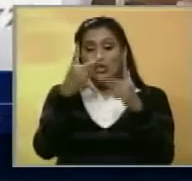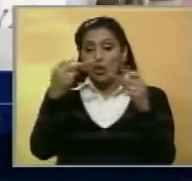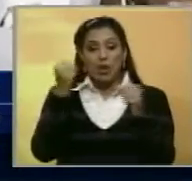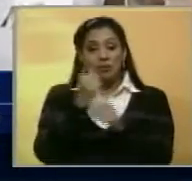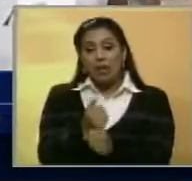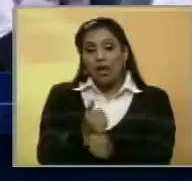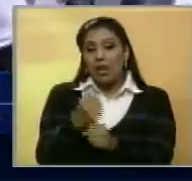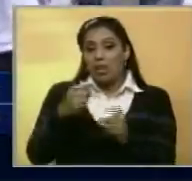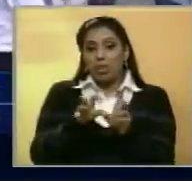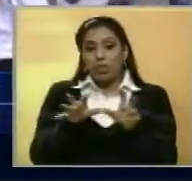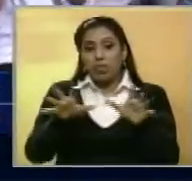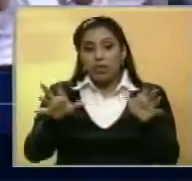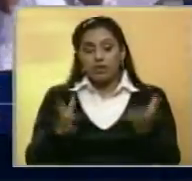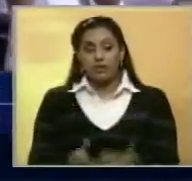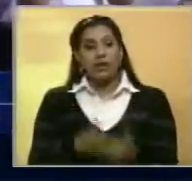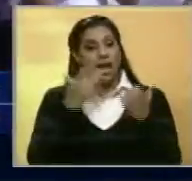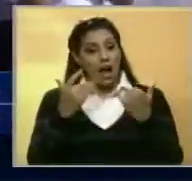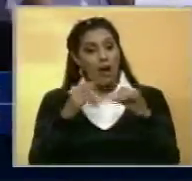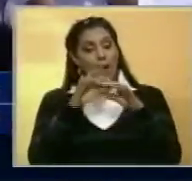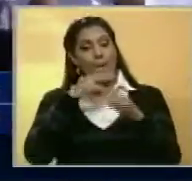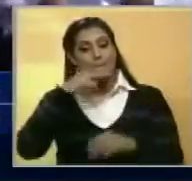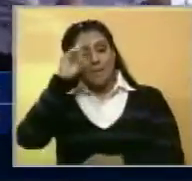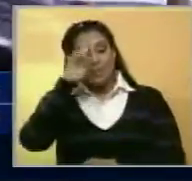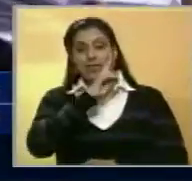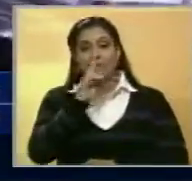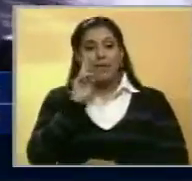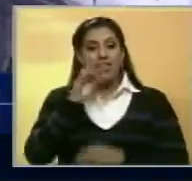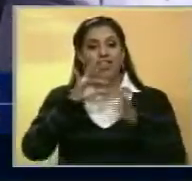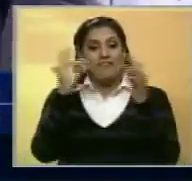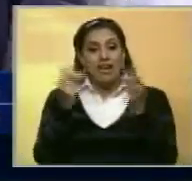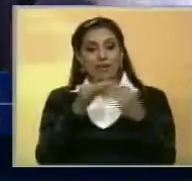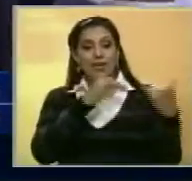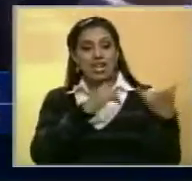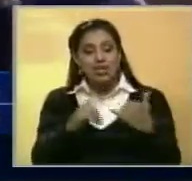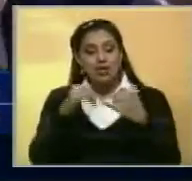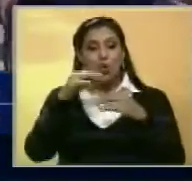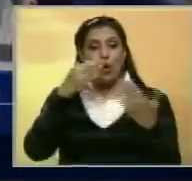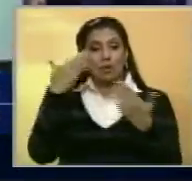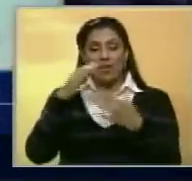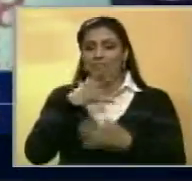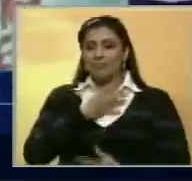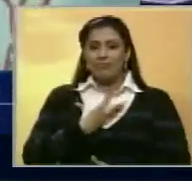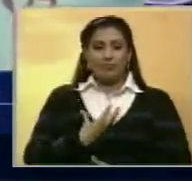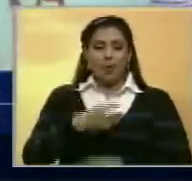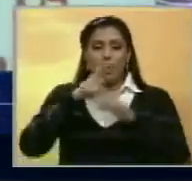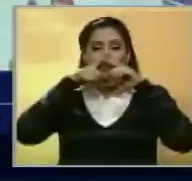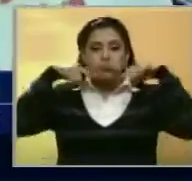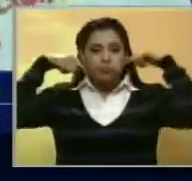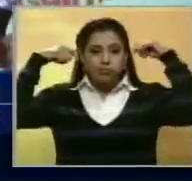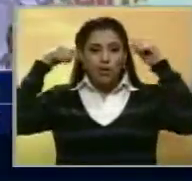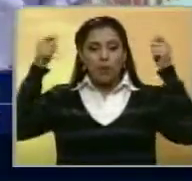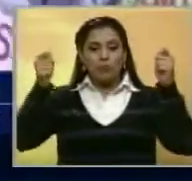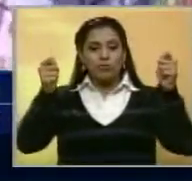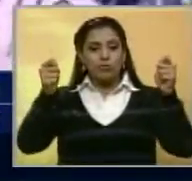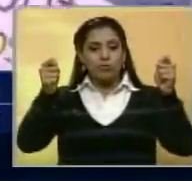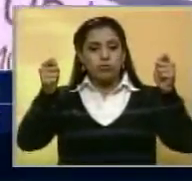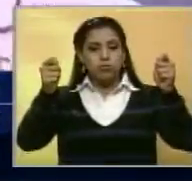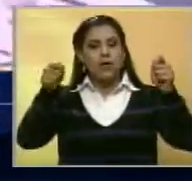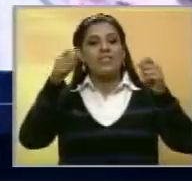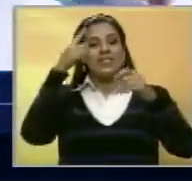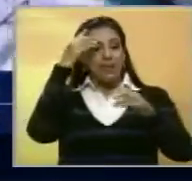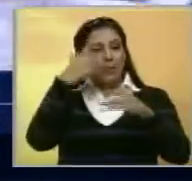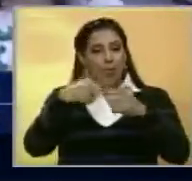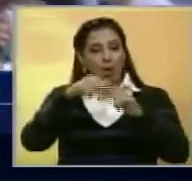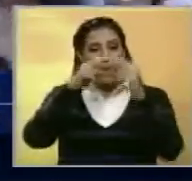no espera! Padres, familiares, amigos y niños que padecen de cáncer manifestaron su descontento con tapabocas y pancartas en mano en la